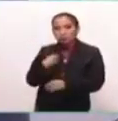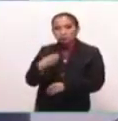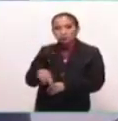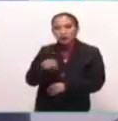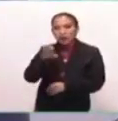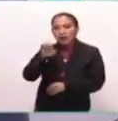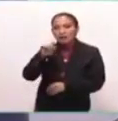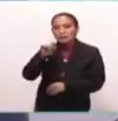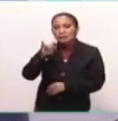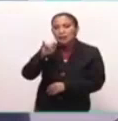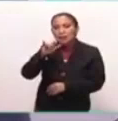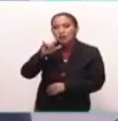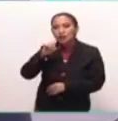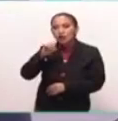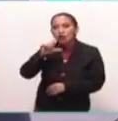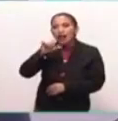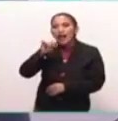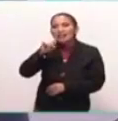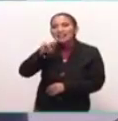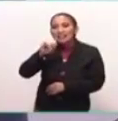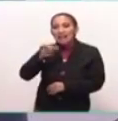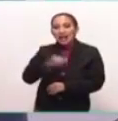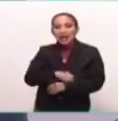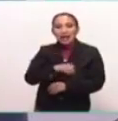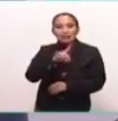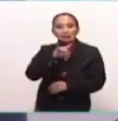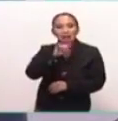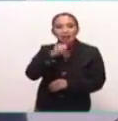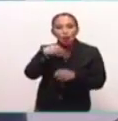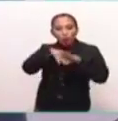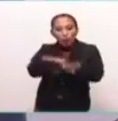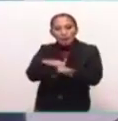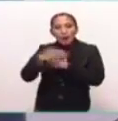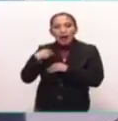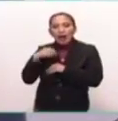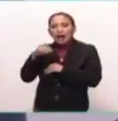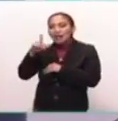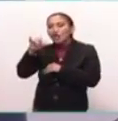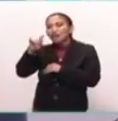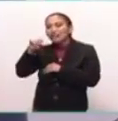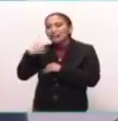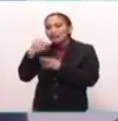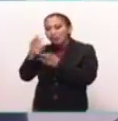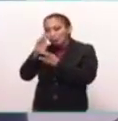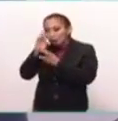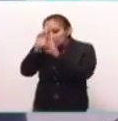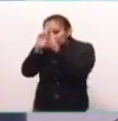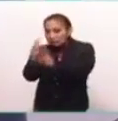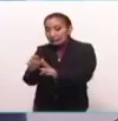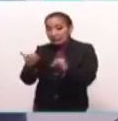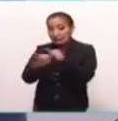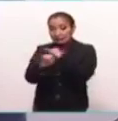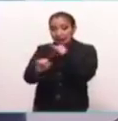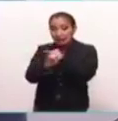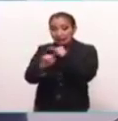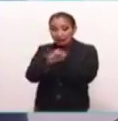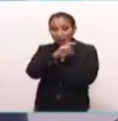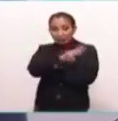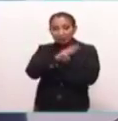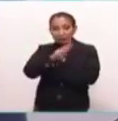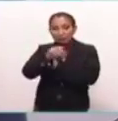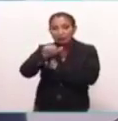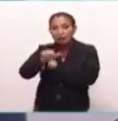Espeleolatría, Espeleolatría cueva, la tría es culto, el culto a las cuevas, en internet, en www